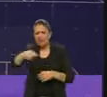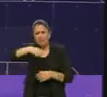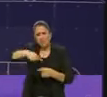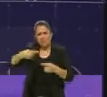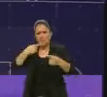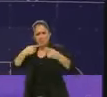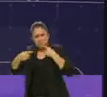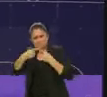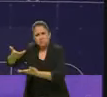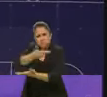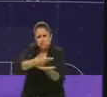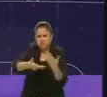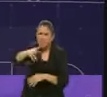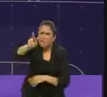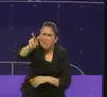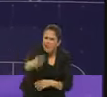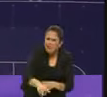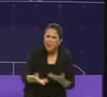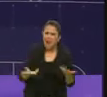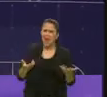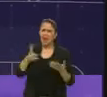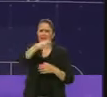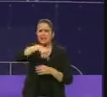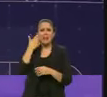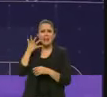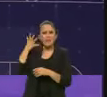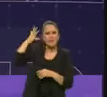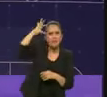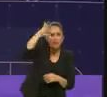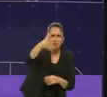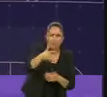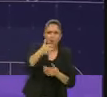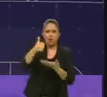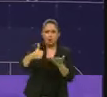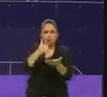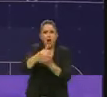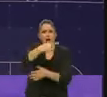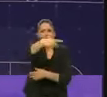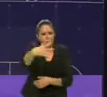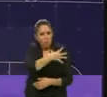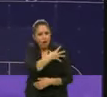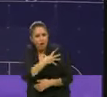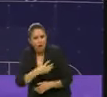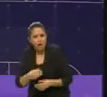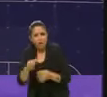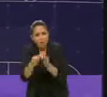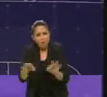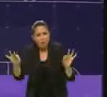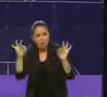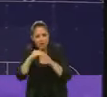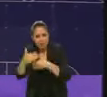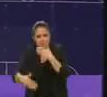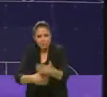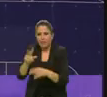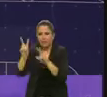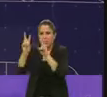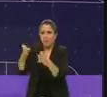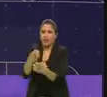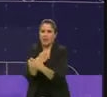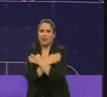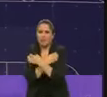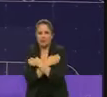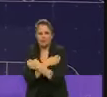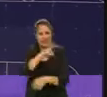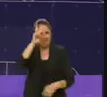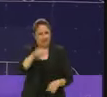porque queremos una ciudad de futuro, la ciudad de tu vida y de tus hijos. Necesitamos hablar de educación. Yo les apuesto